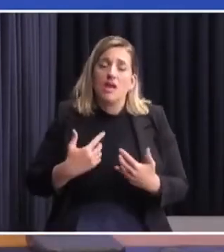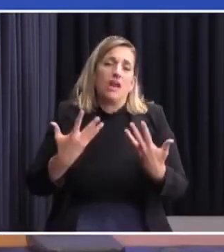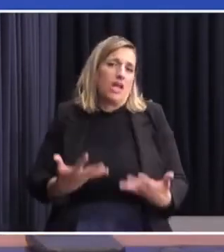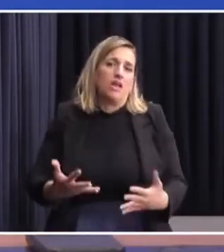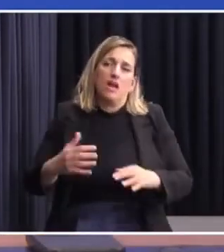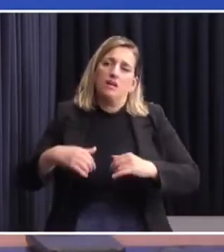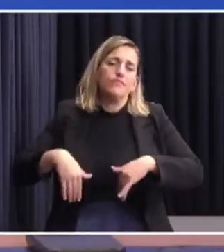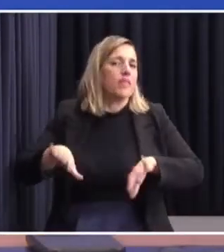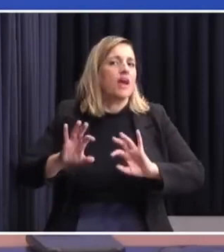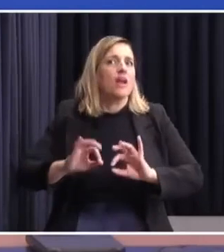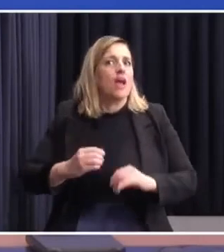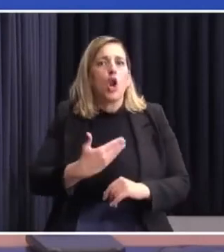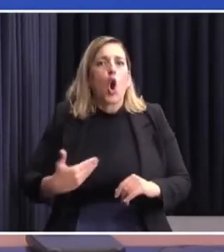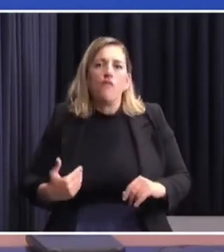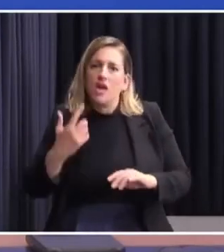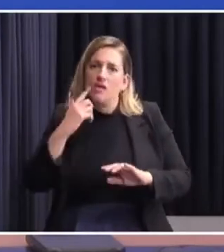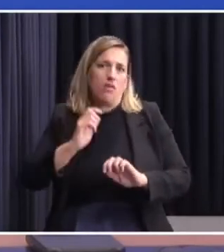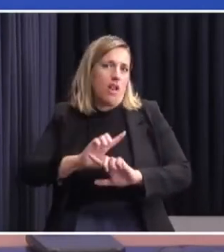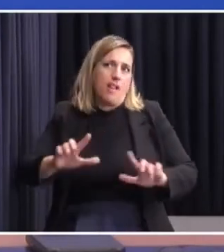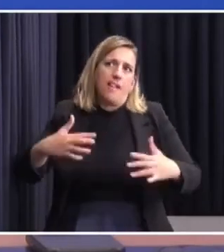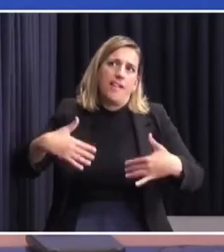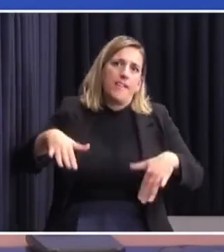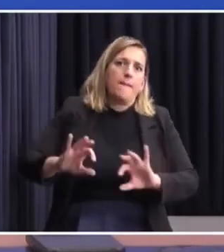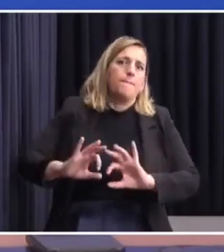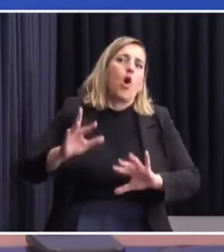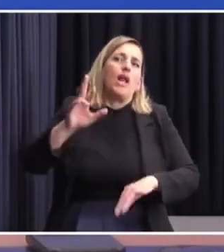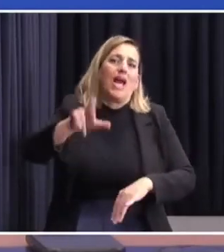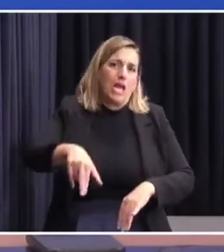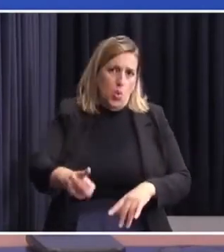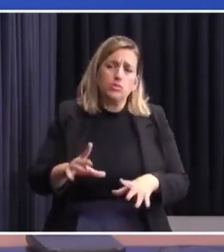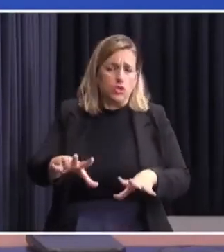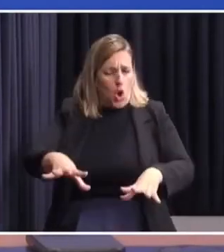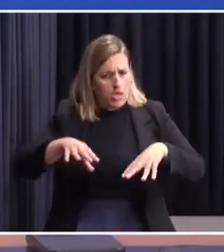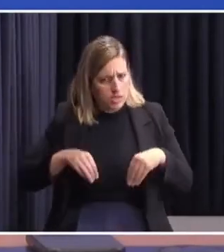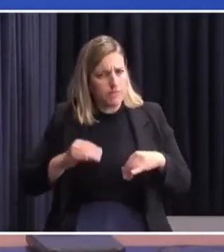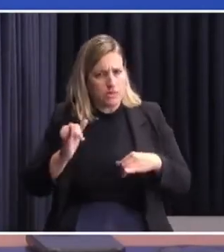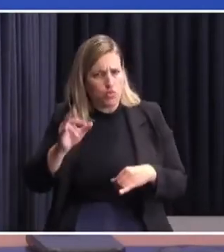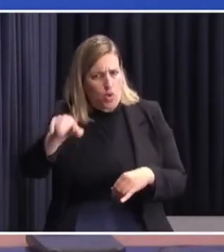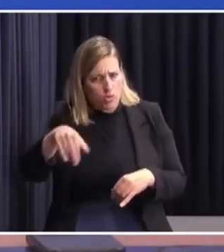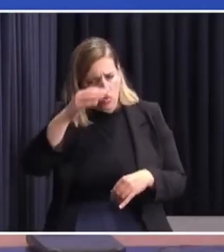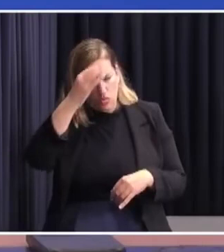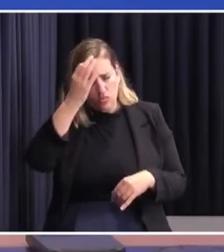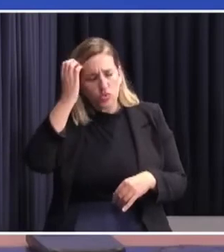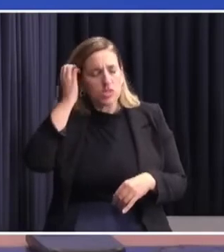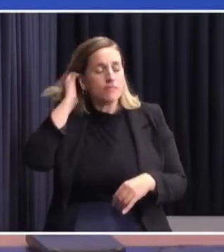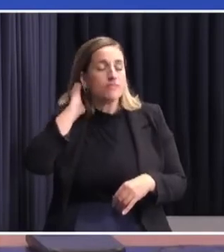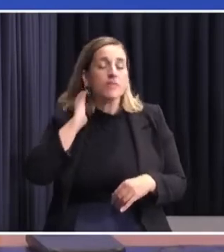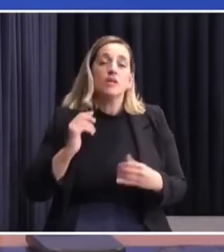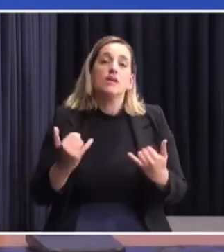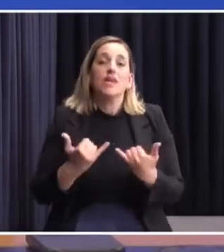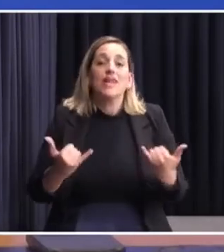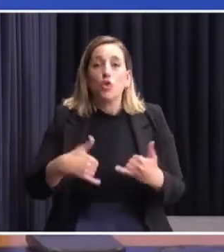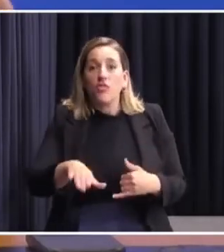liberado al gobierno y que me presentaba su renuncia, renuncia que acepté. Y en estos días,